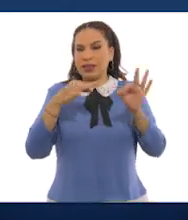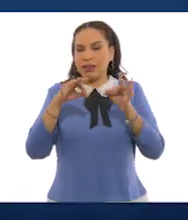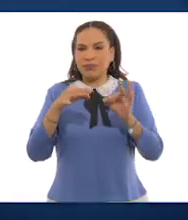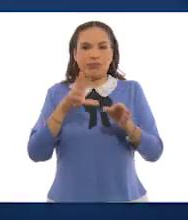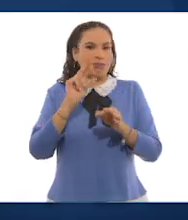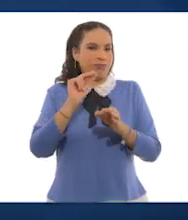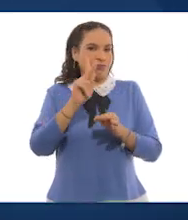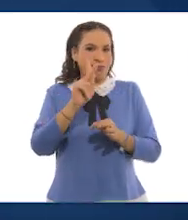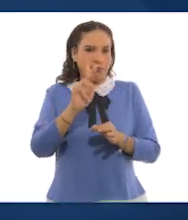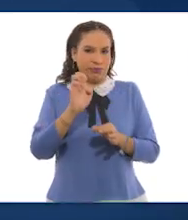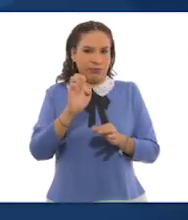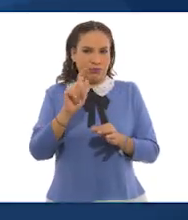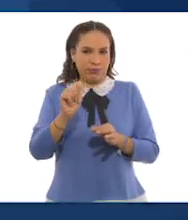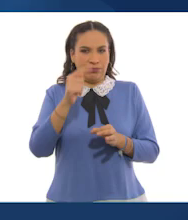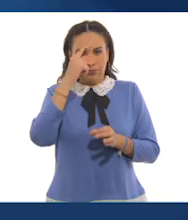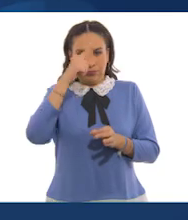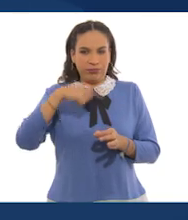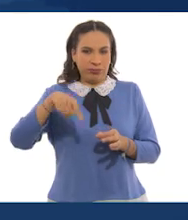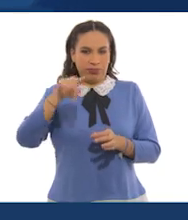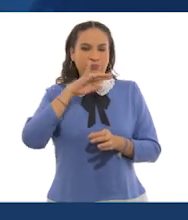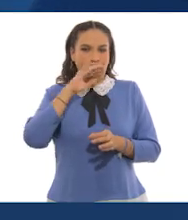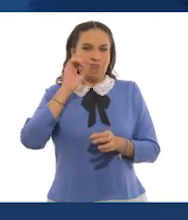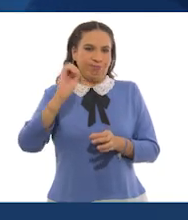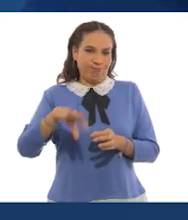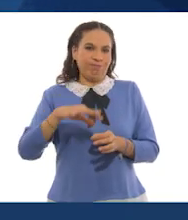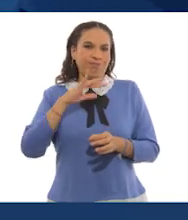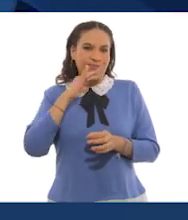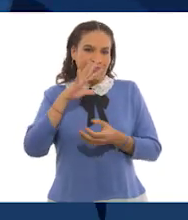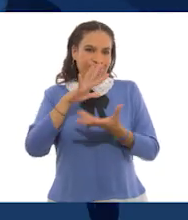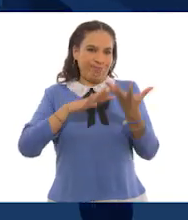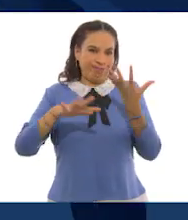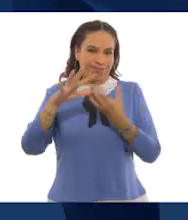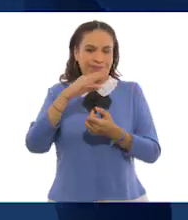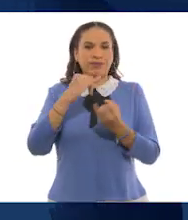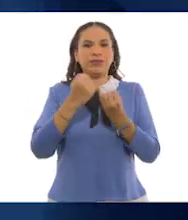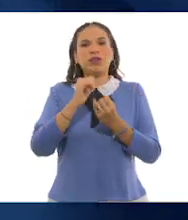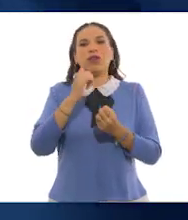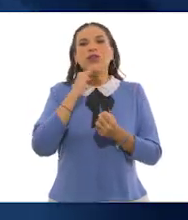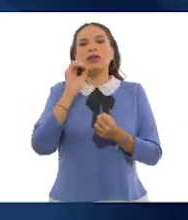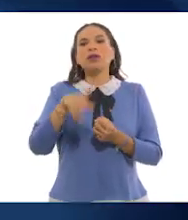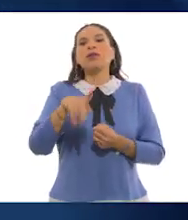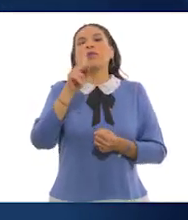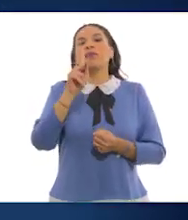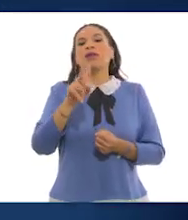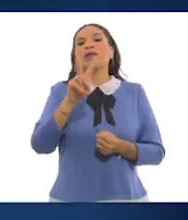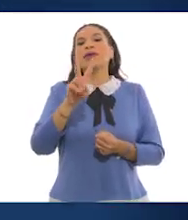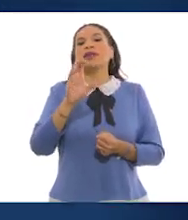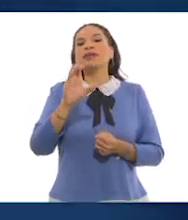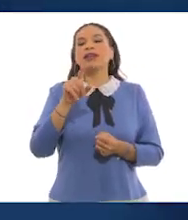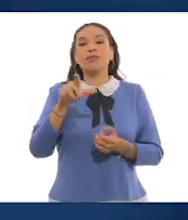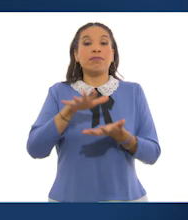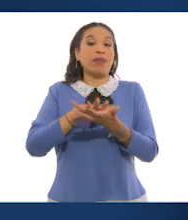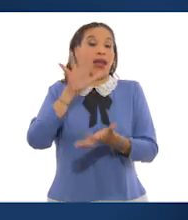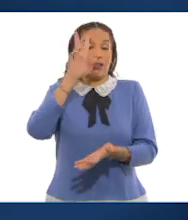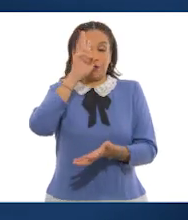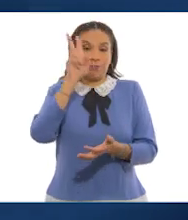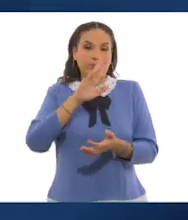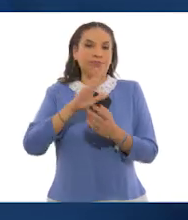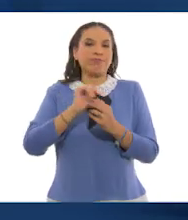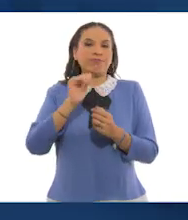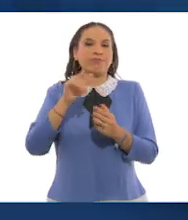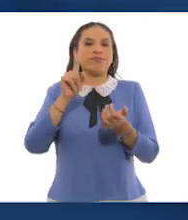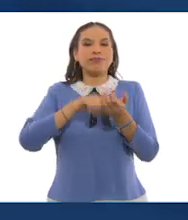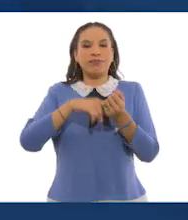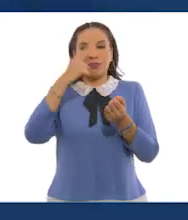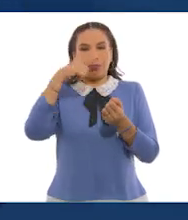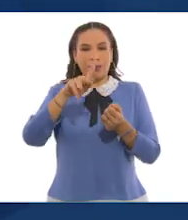que no sea PET. Eso para nosotros es un contaminante. También hay contaminantes que es un PVC. Un PVC es el mayor contaminante para lo que es el